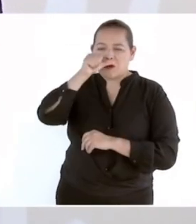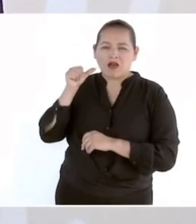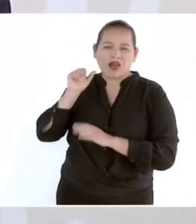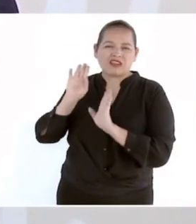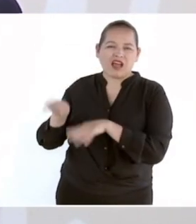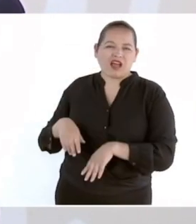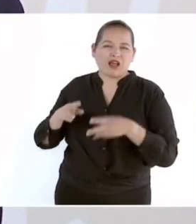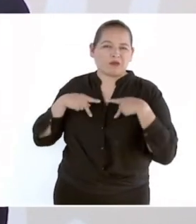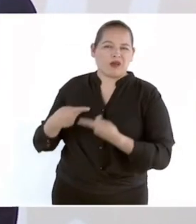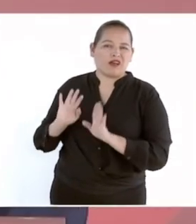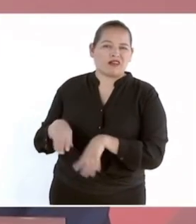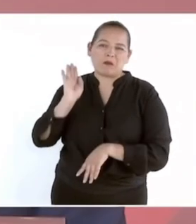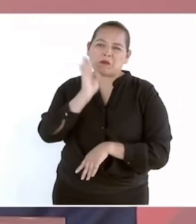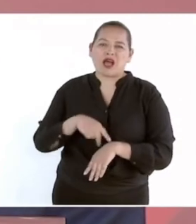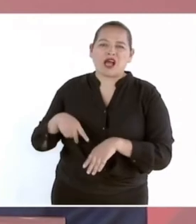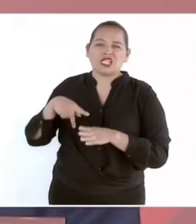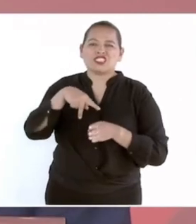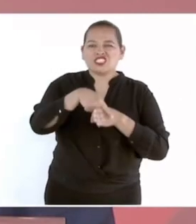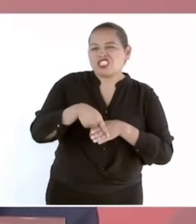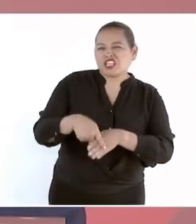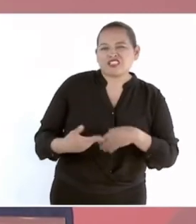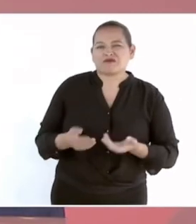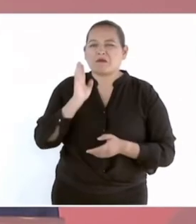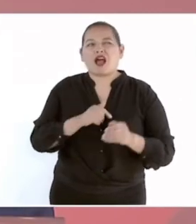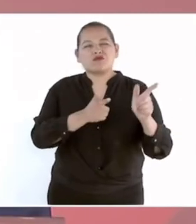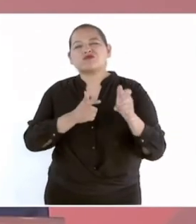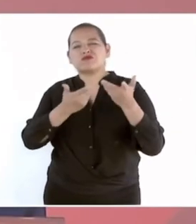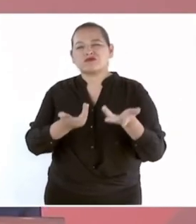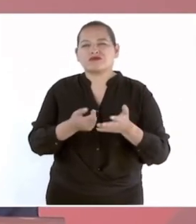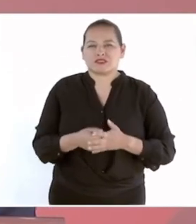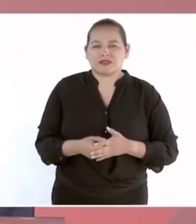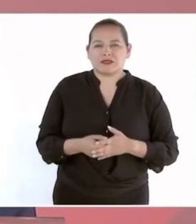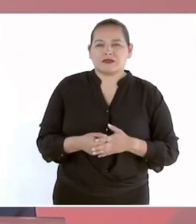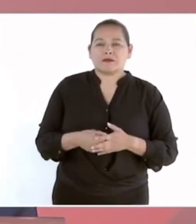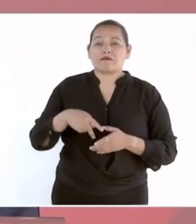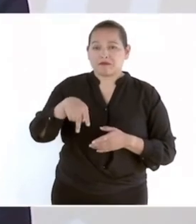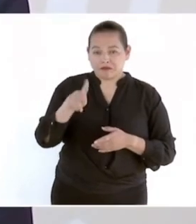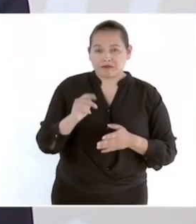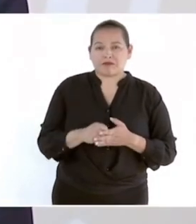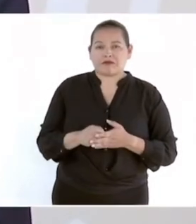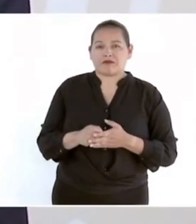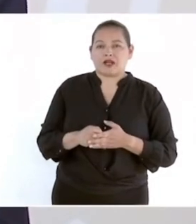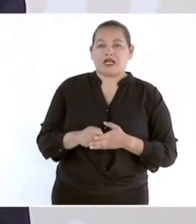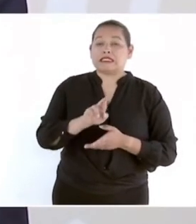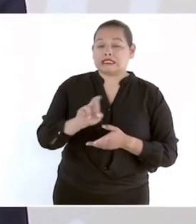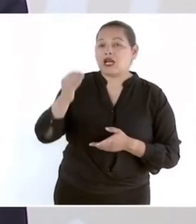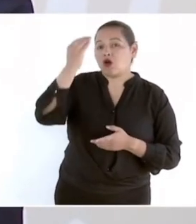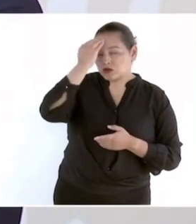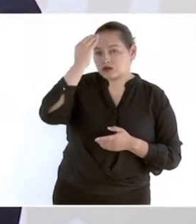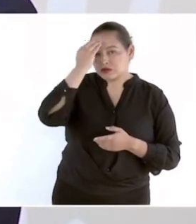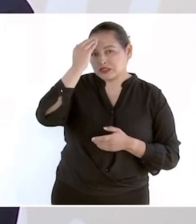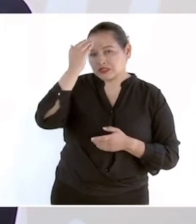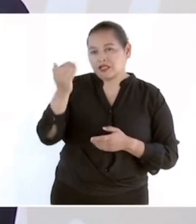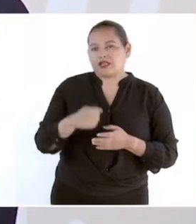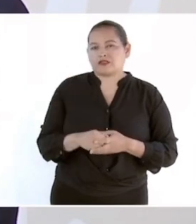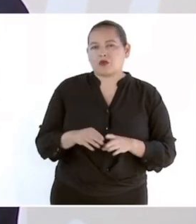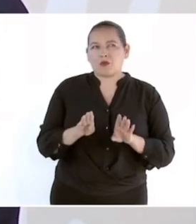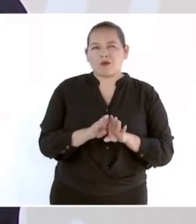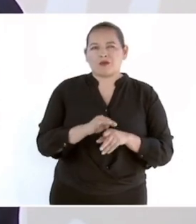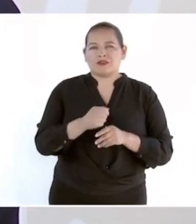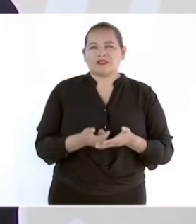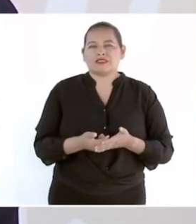mal jinete, mal tirador sin embargo le reconocían el genio de la adivinación